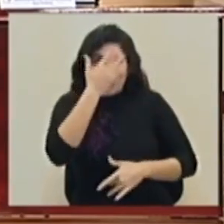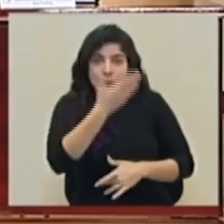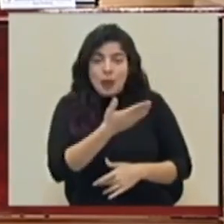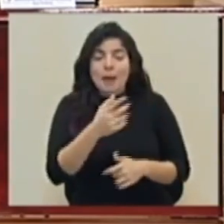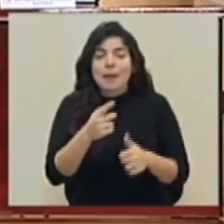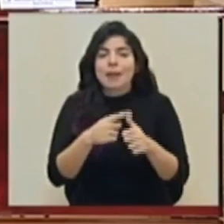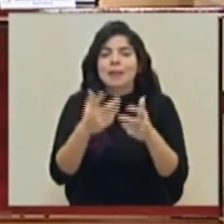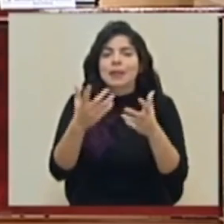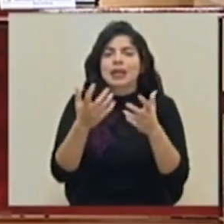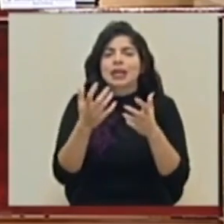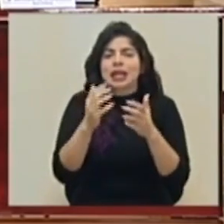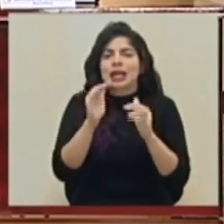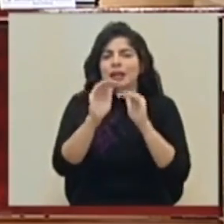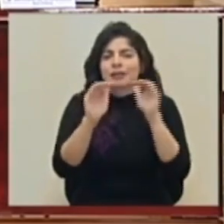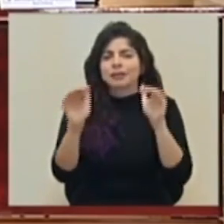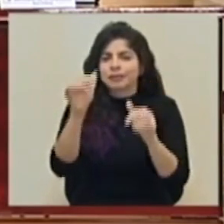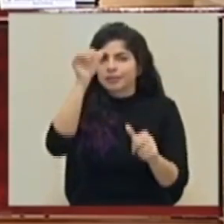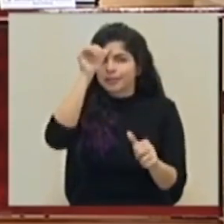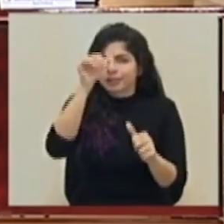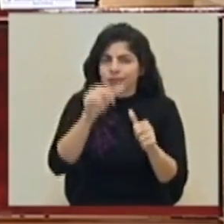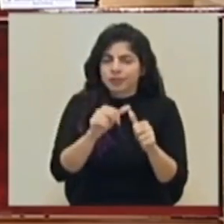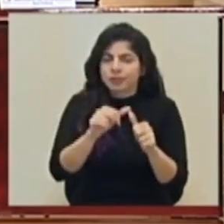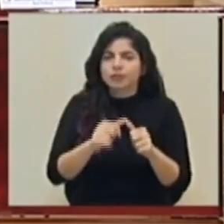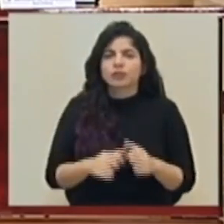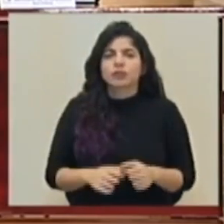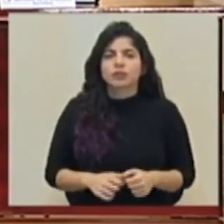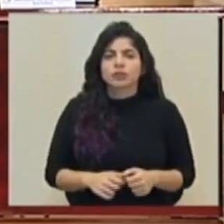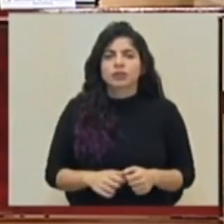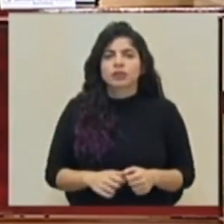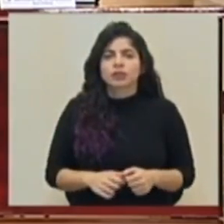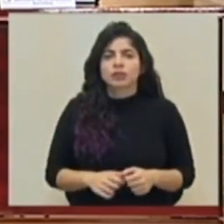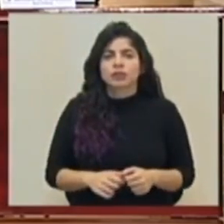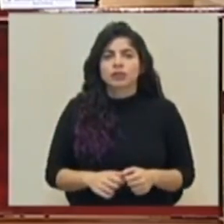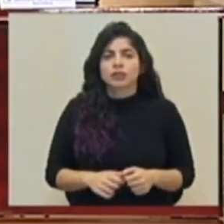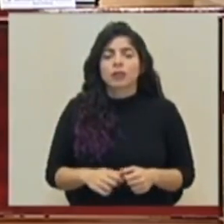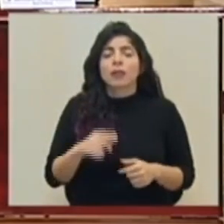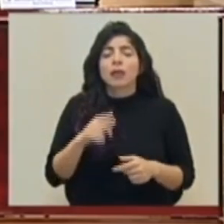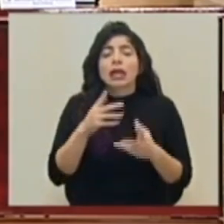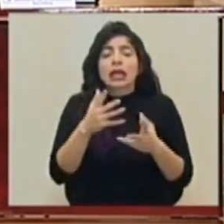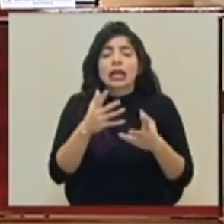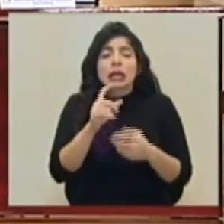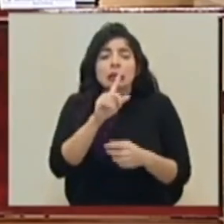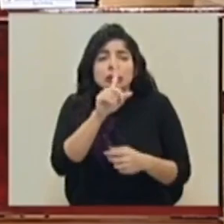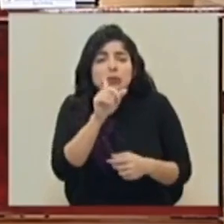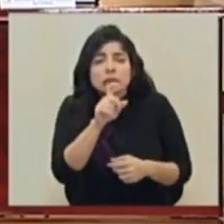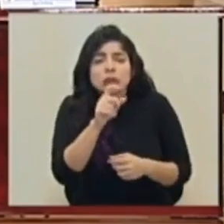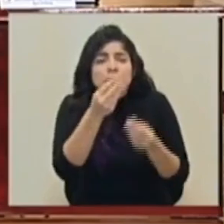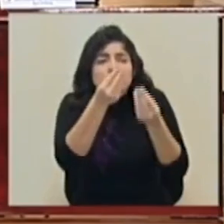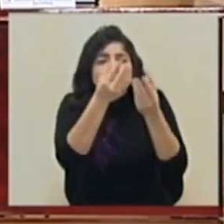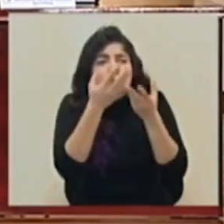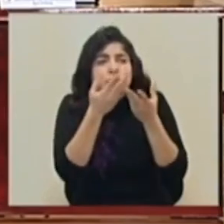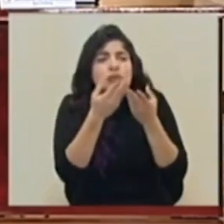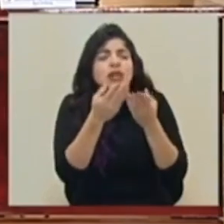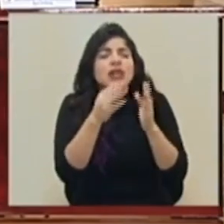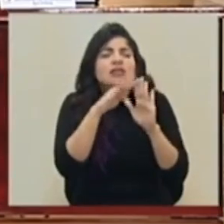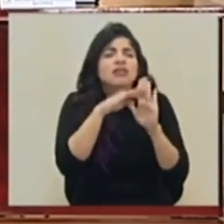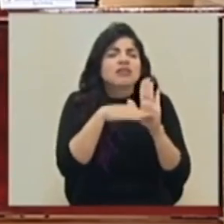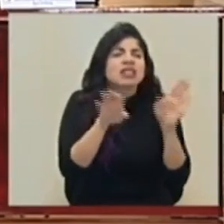les queremos recordar que para consultar las medidas de cierre,